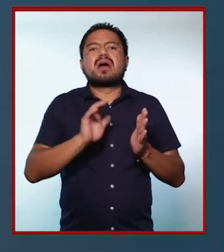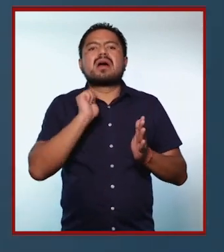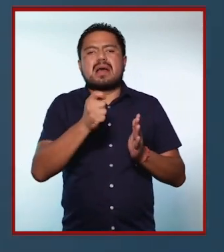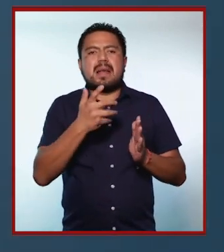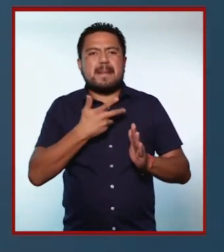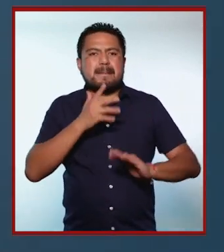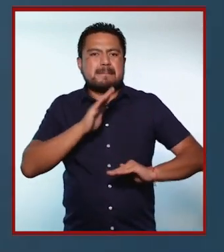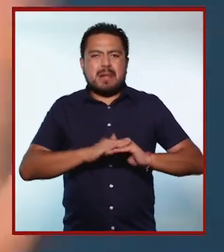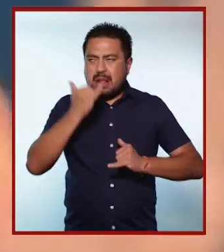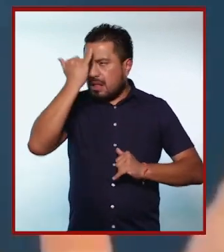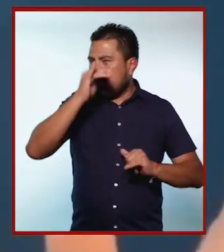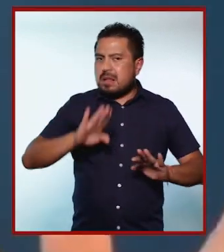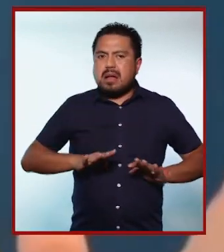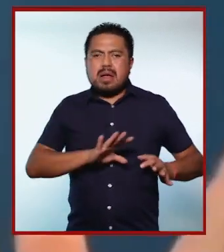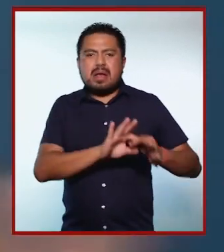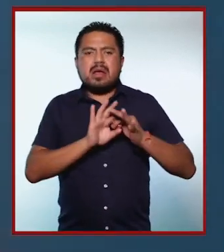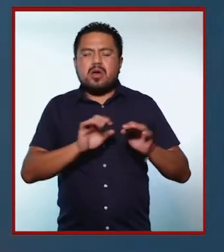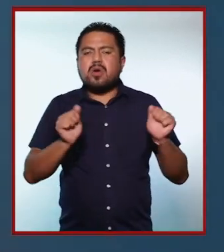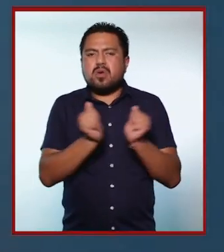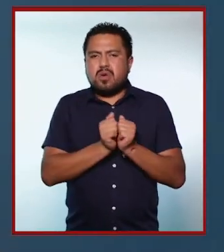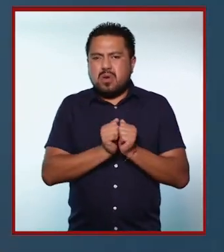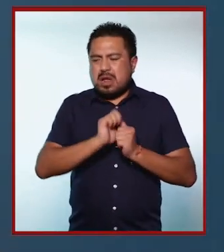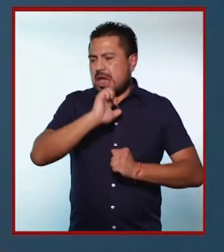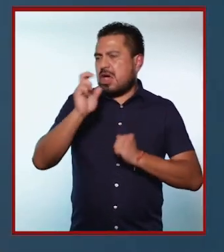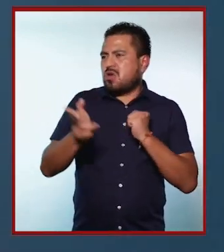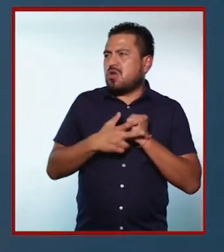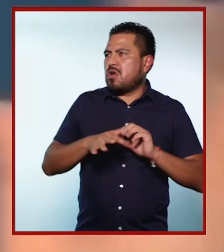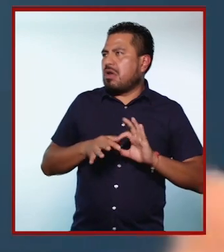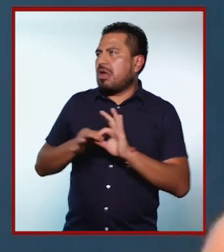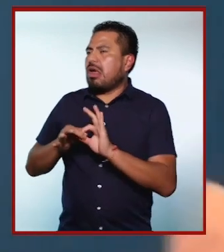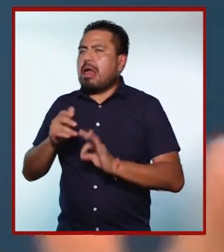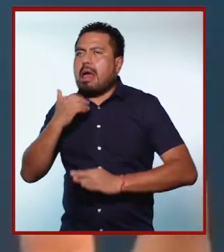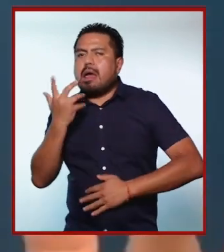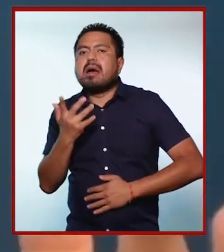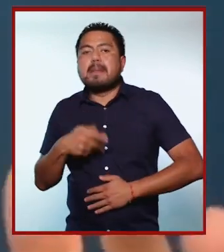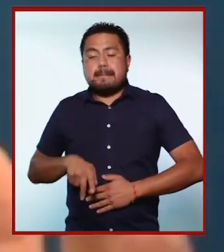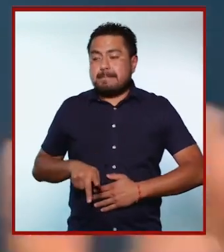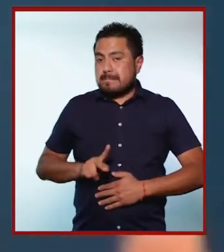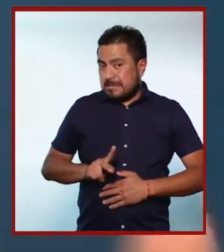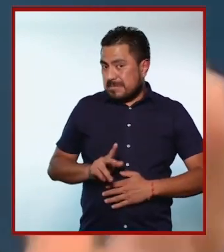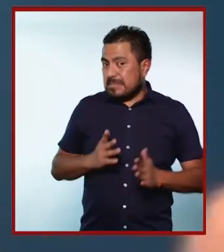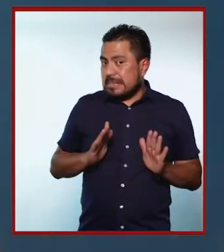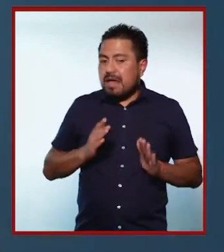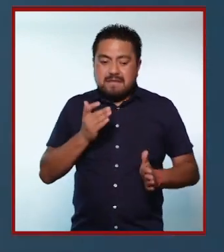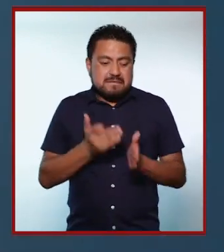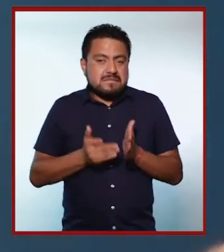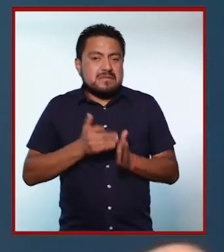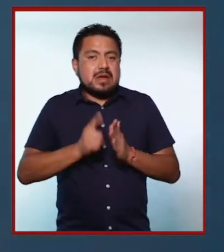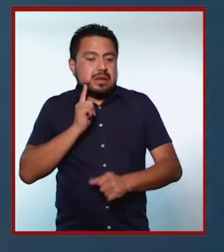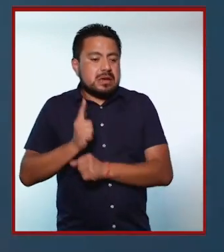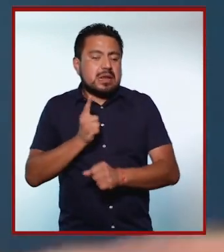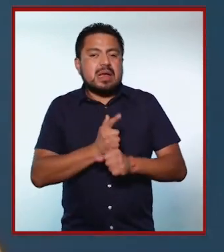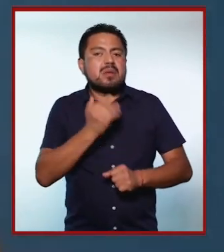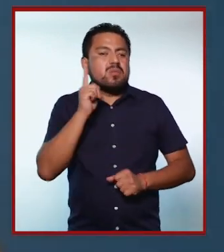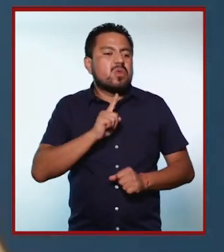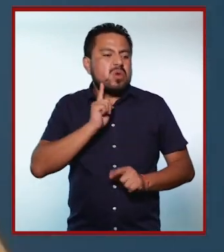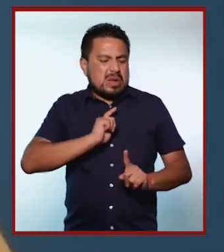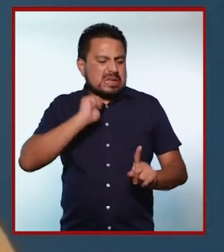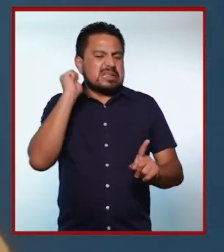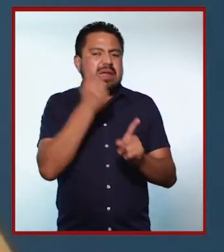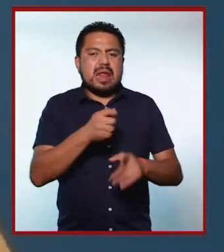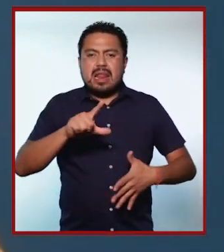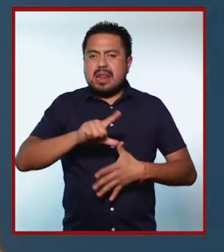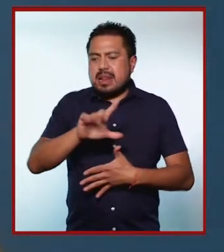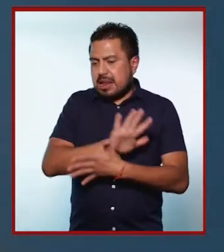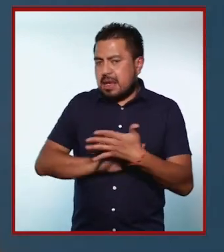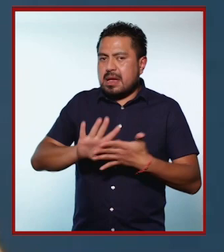pues muy idealizados al corte europeo, pero pues también justo hace falta ver lo que somos las